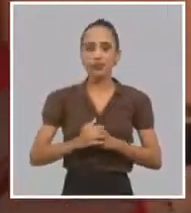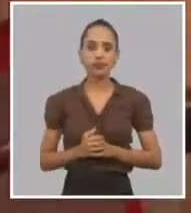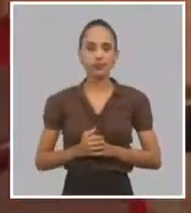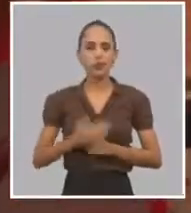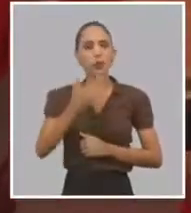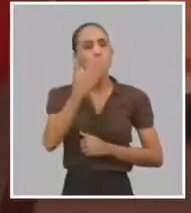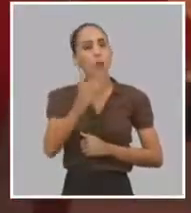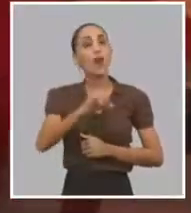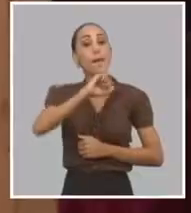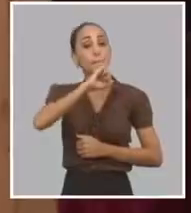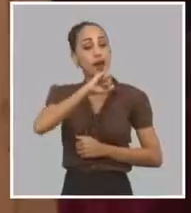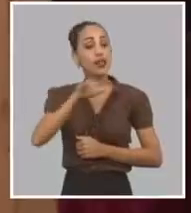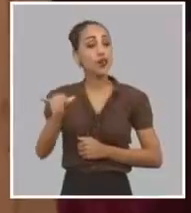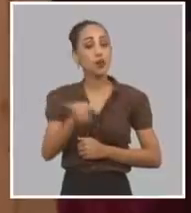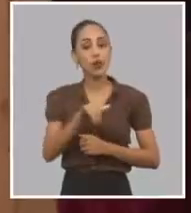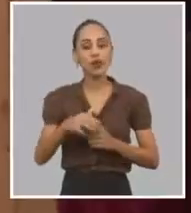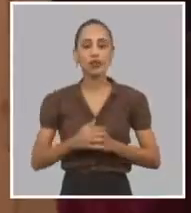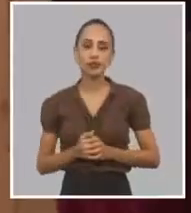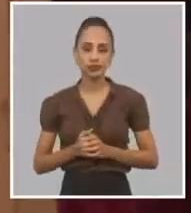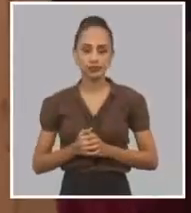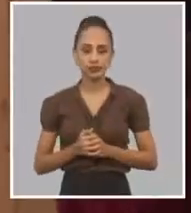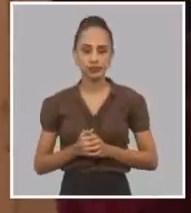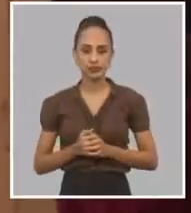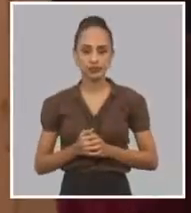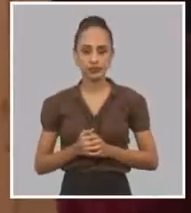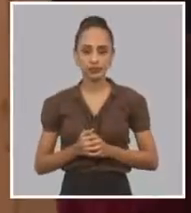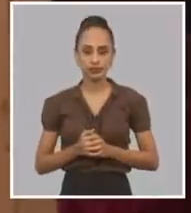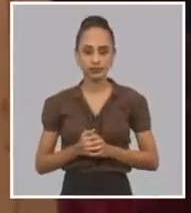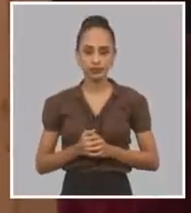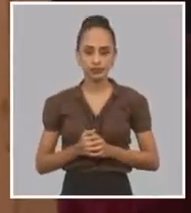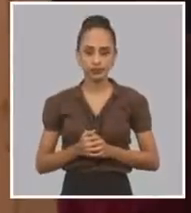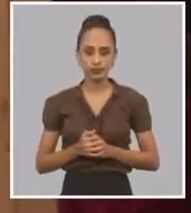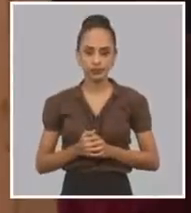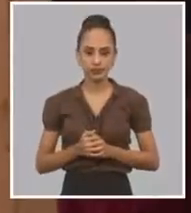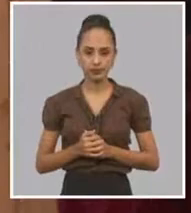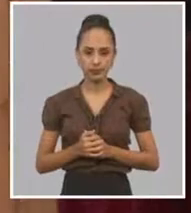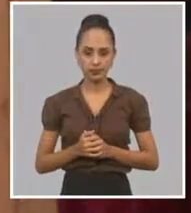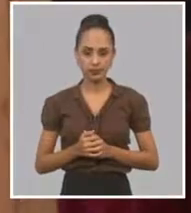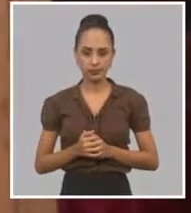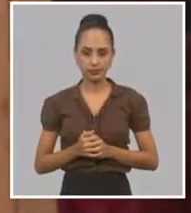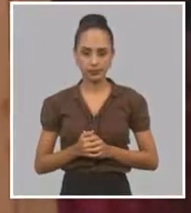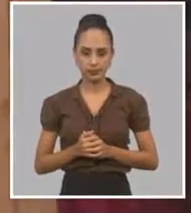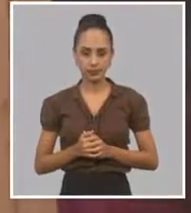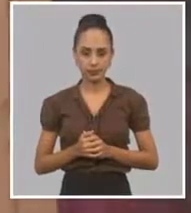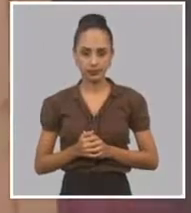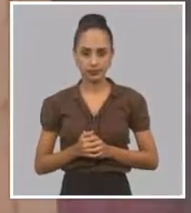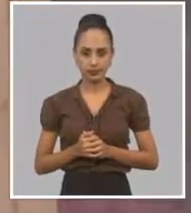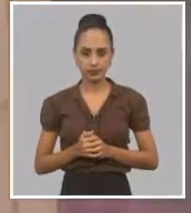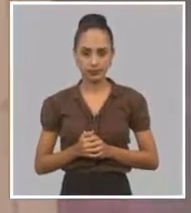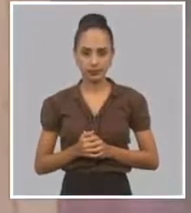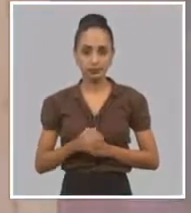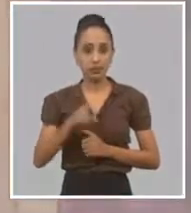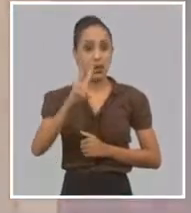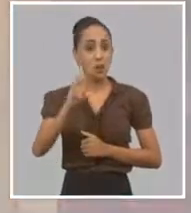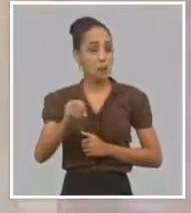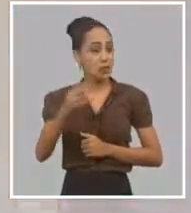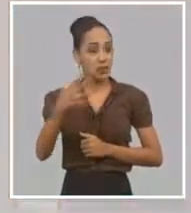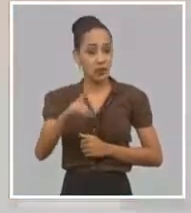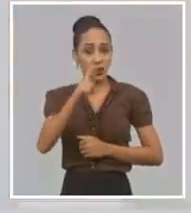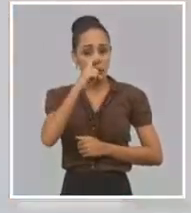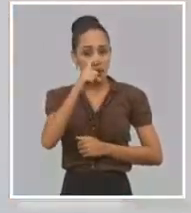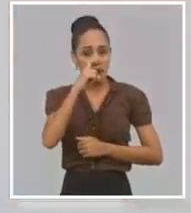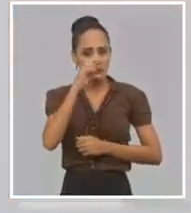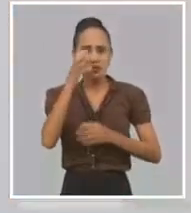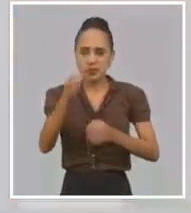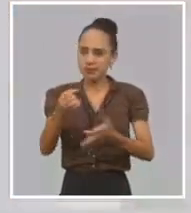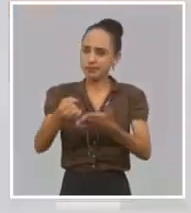es buena madre, 40 y pico años y no me peso, no me